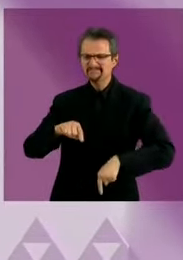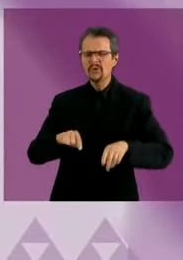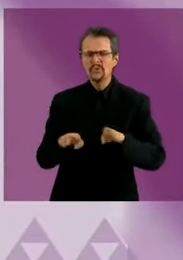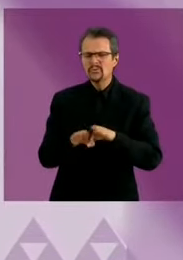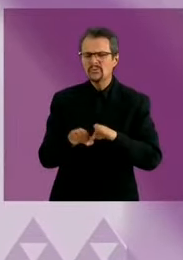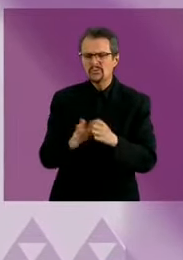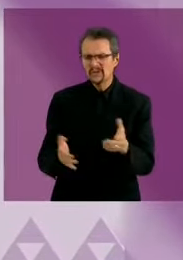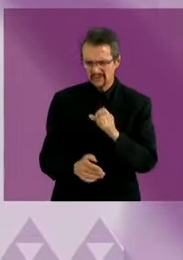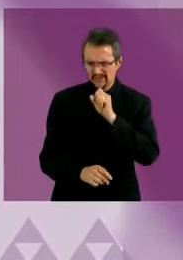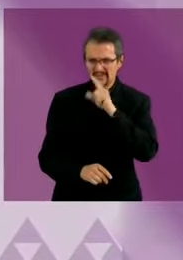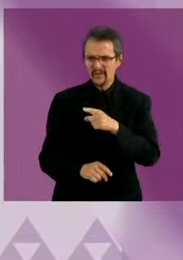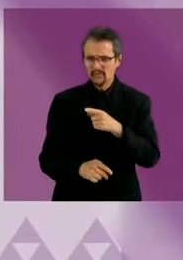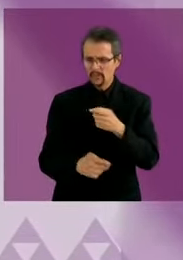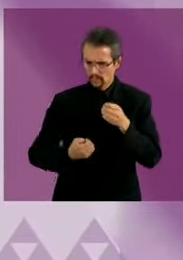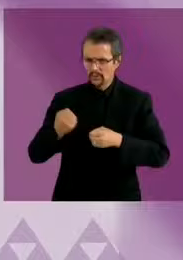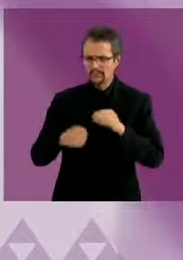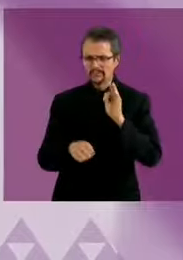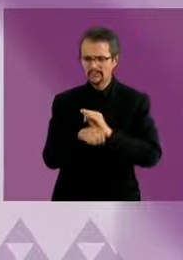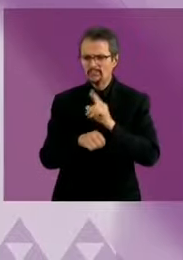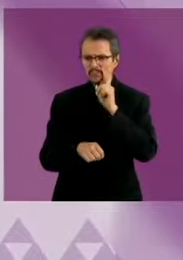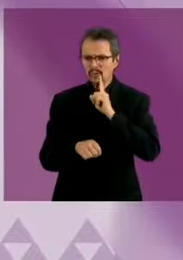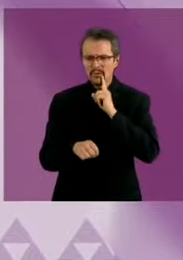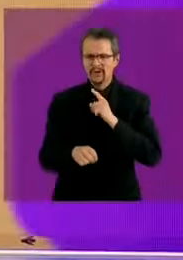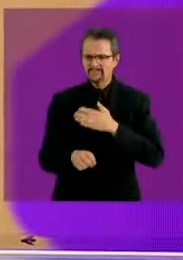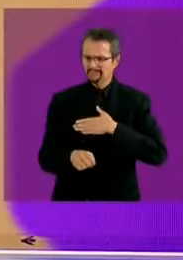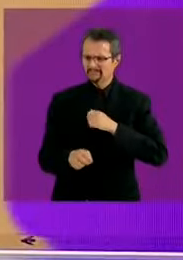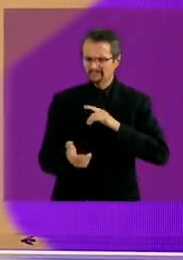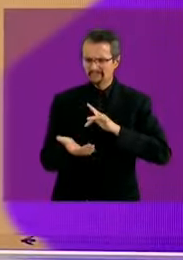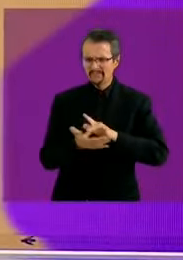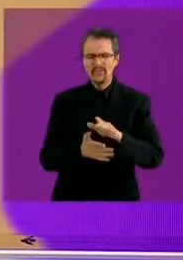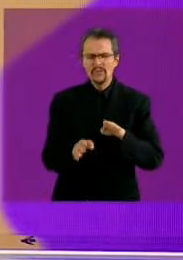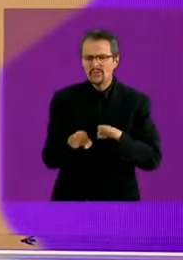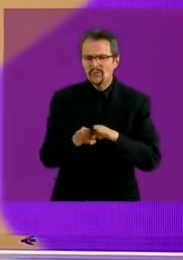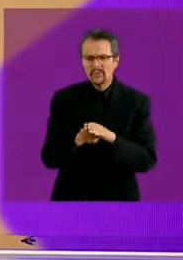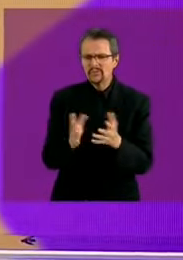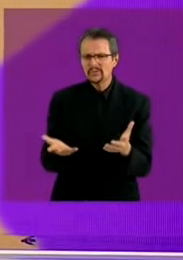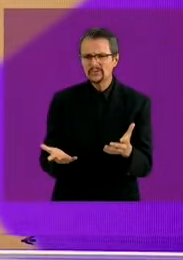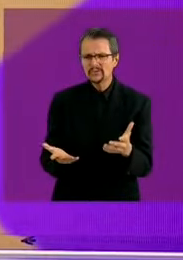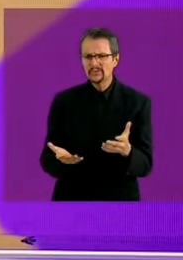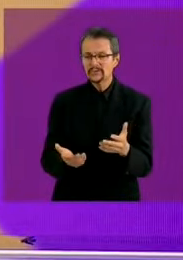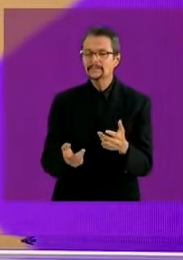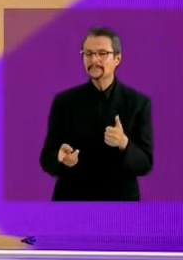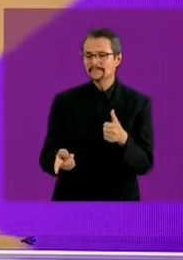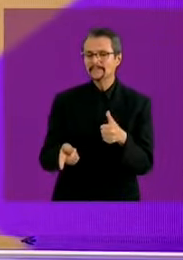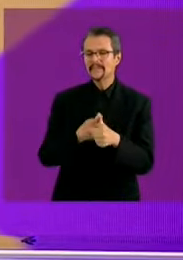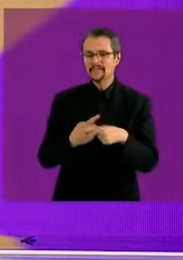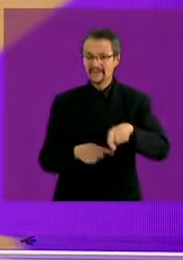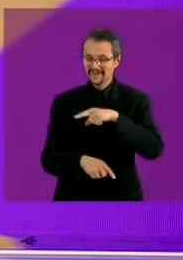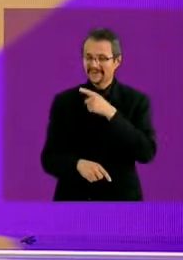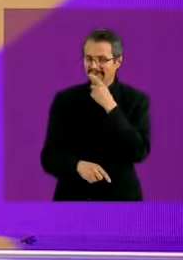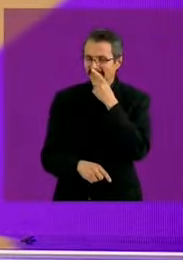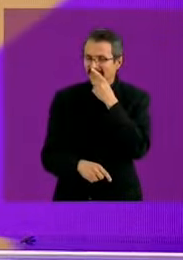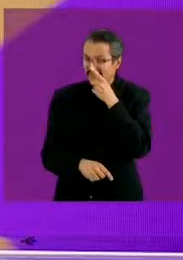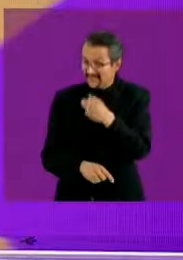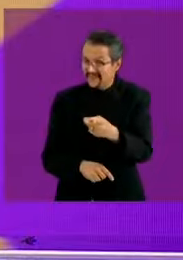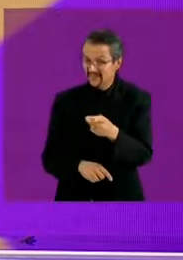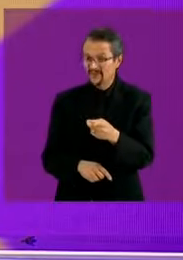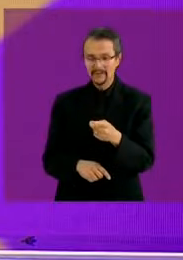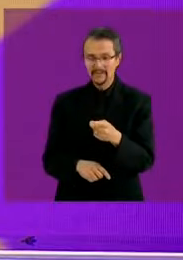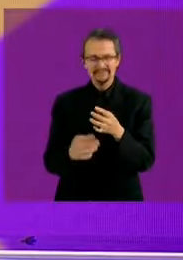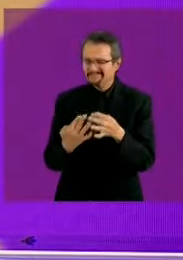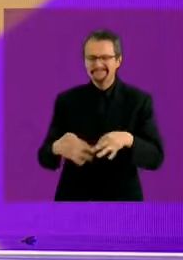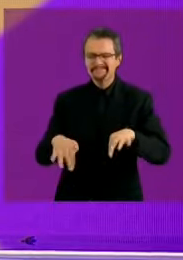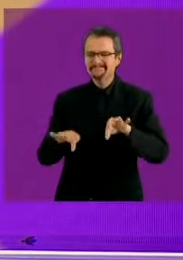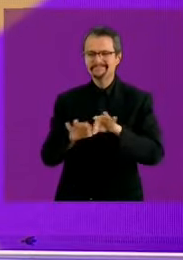acceso a la justicia y apoyo para las víctimas primero lo que he dicho es que se atiendan el